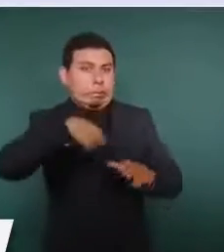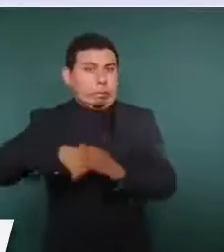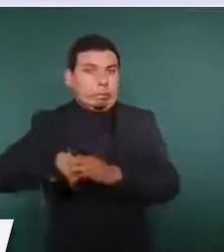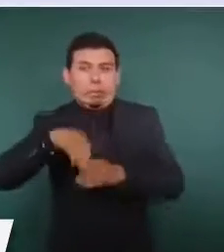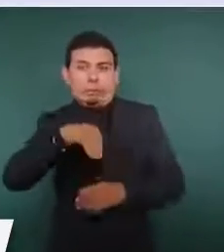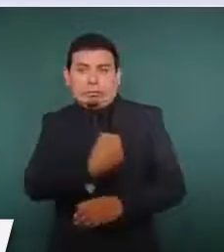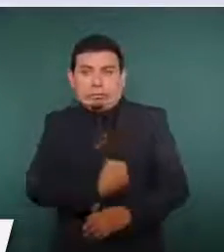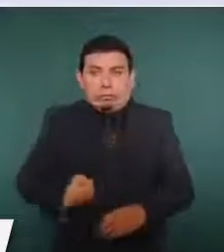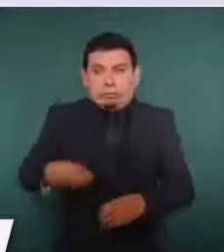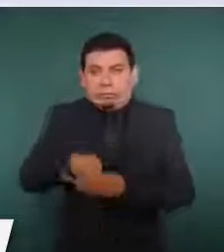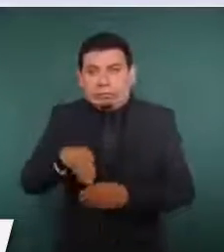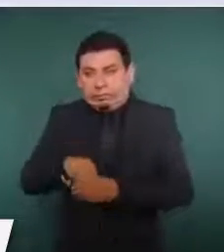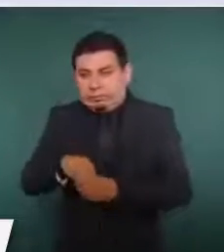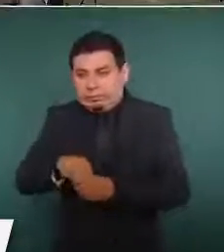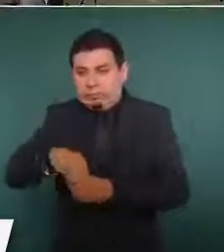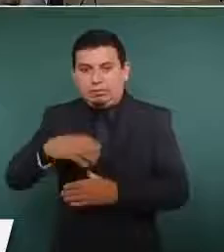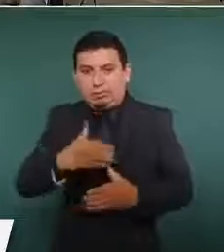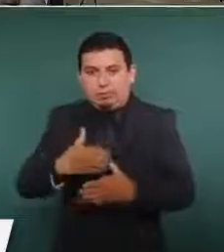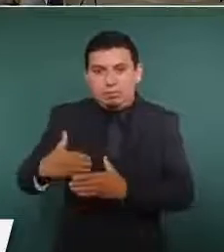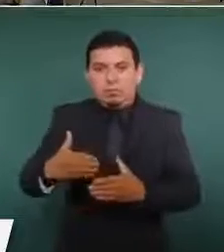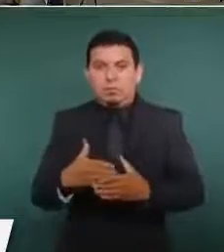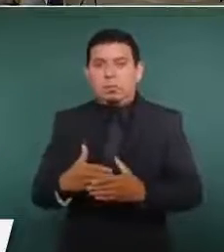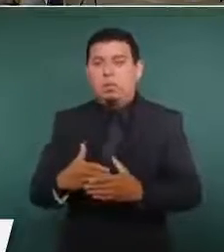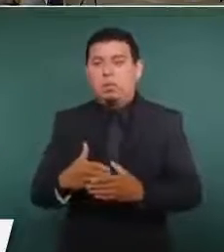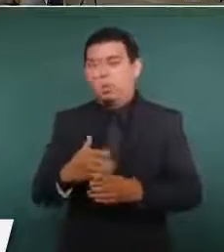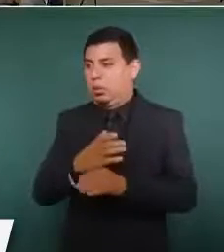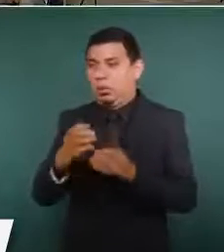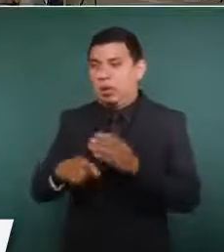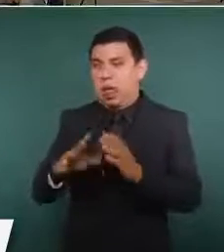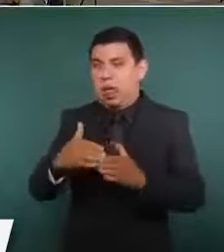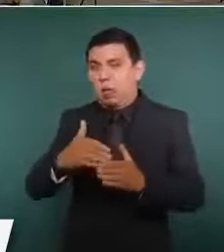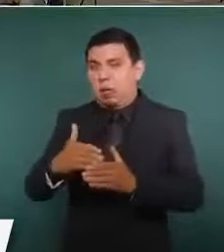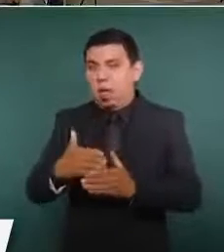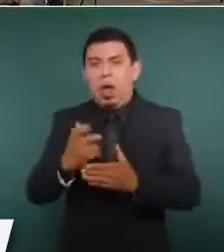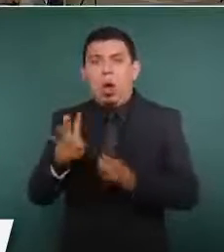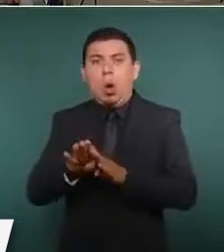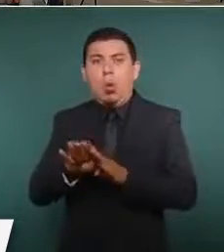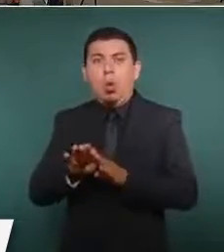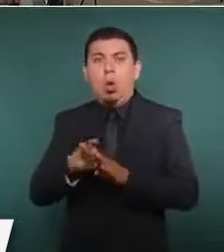porque tiene tantas implicaciones este asunto.